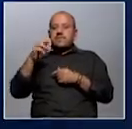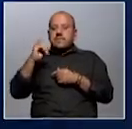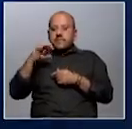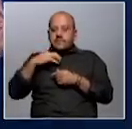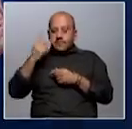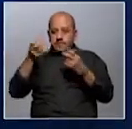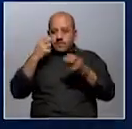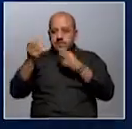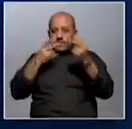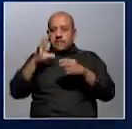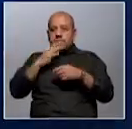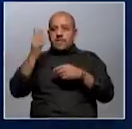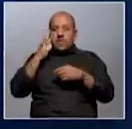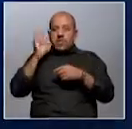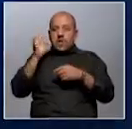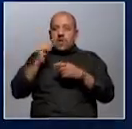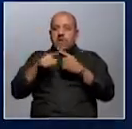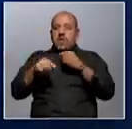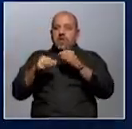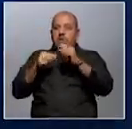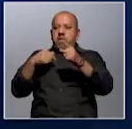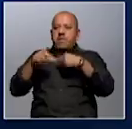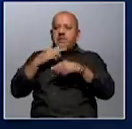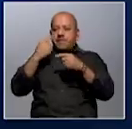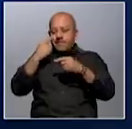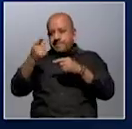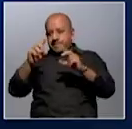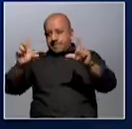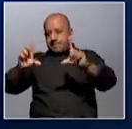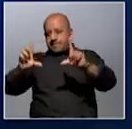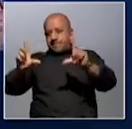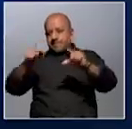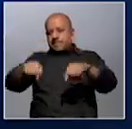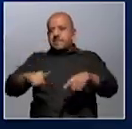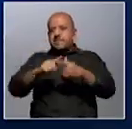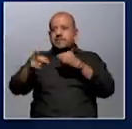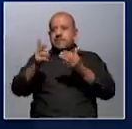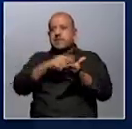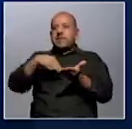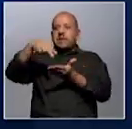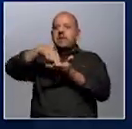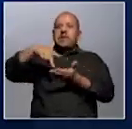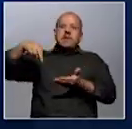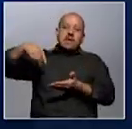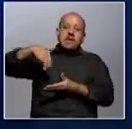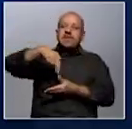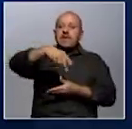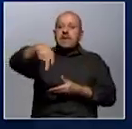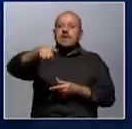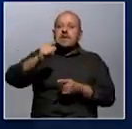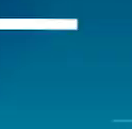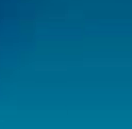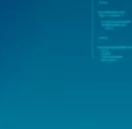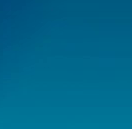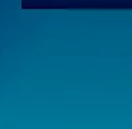creativos, hay muchas oportunidades, por ejemplo, cuando uno está viendo televisión, en las tandas publicitarias, levantarse y caminar en el lugar, eso ya también